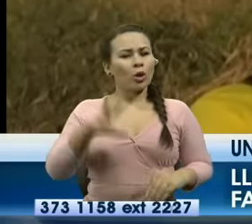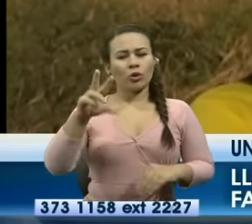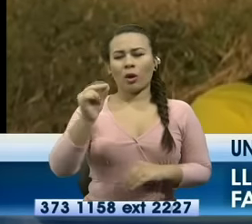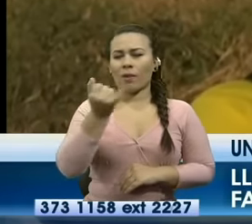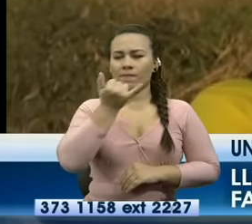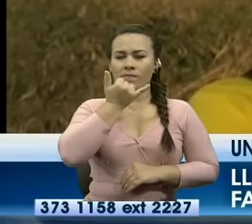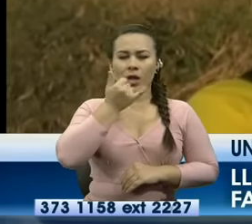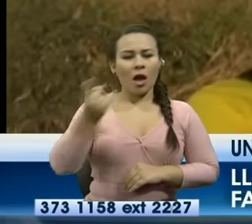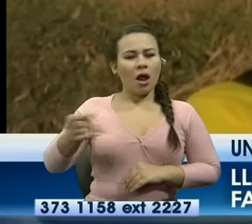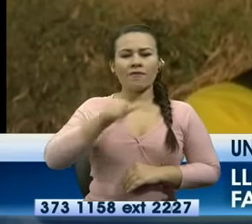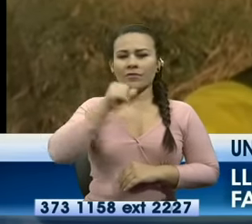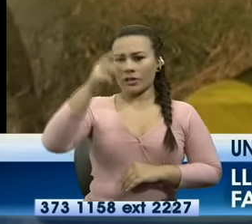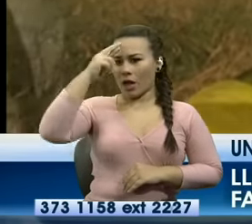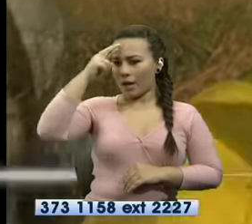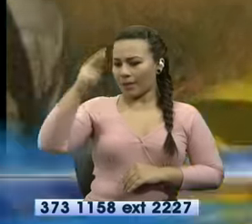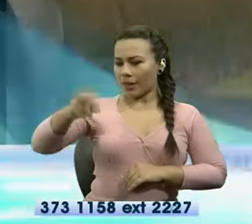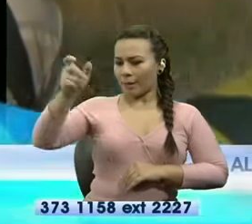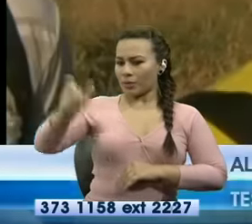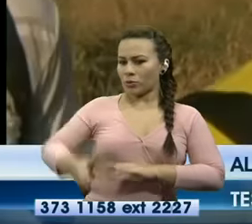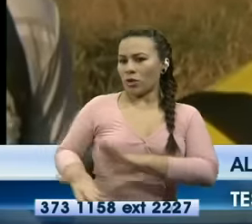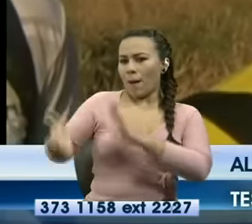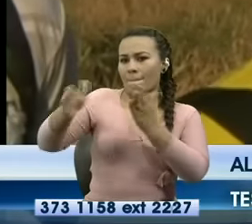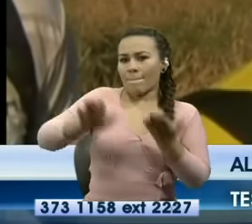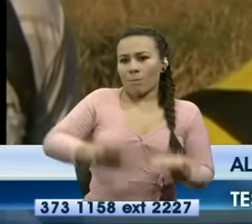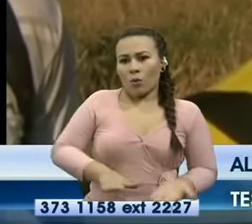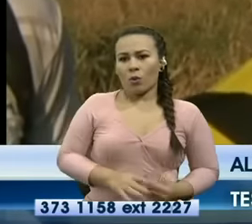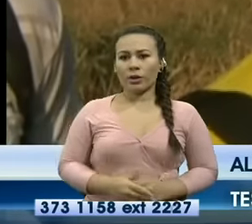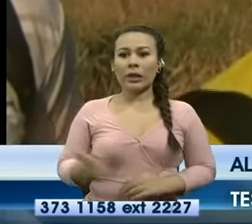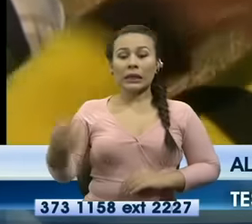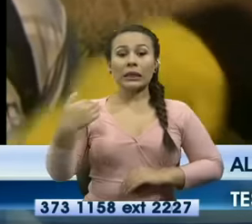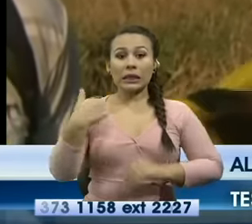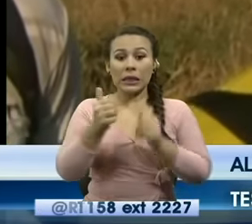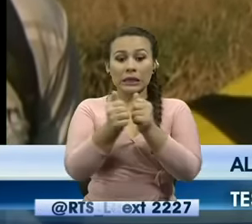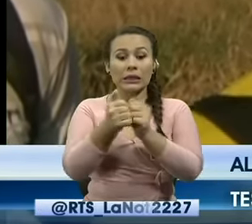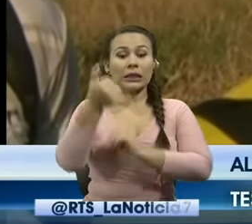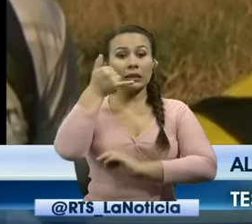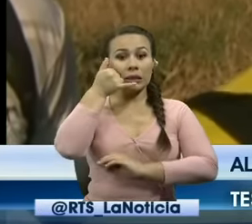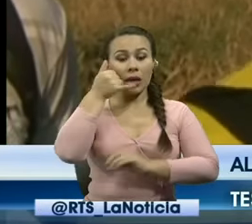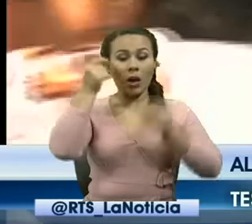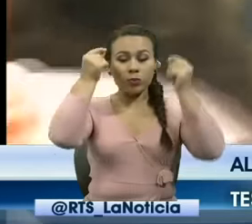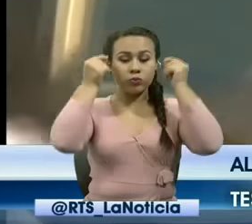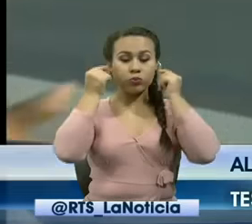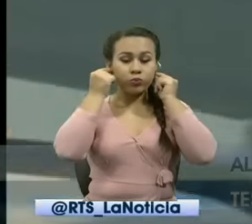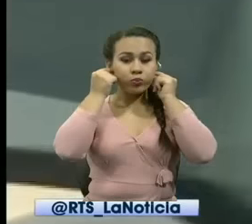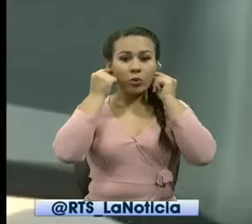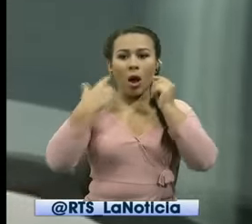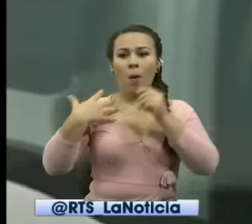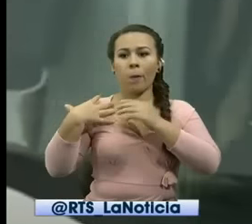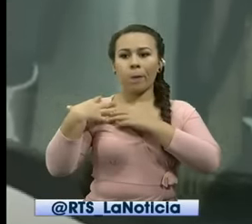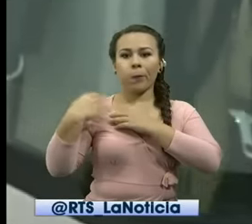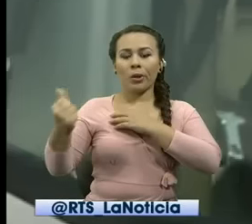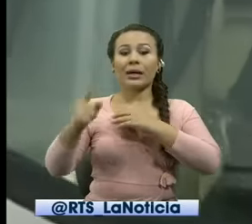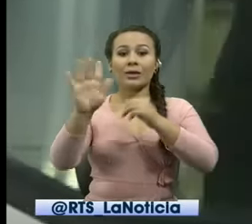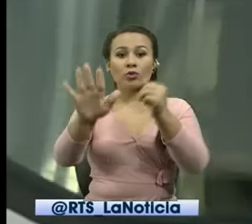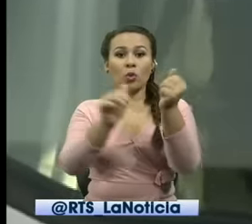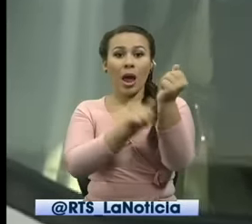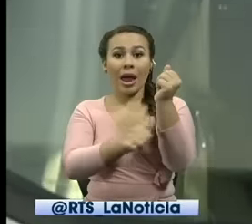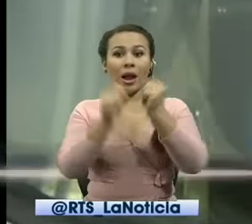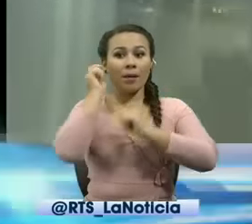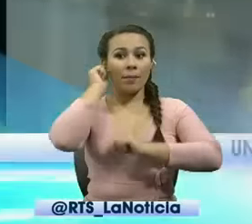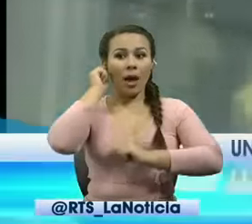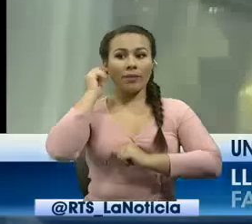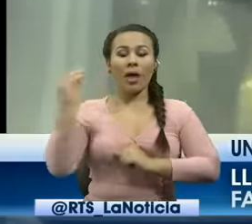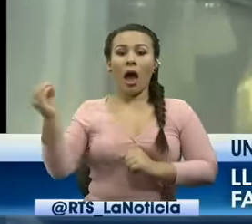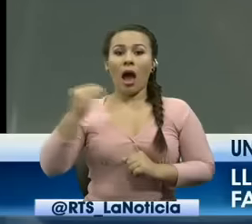porque no respetan ni a los muertos porque tenía teléfono porque tenía hasta los auriculares una hermana del fallecido recordó que se